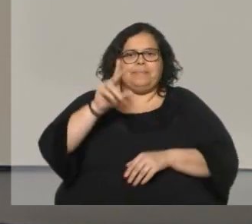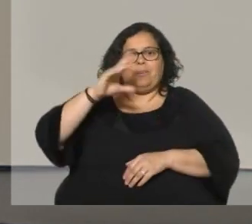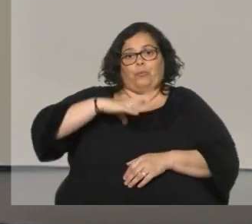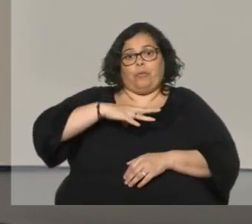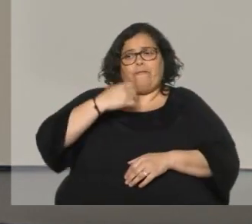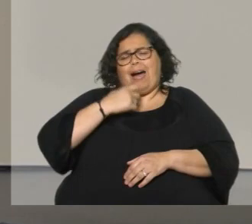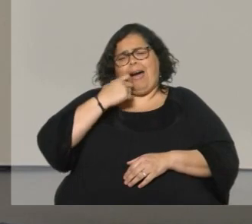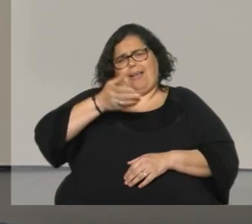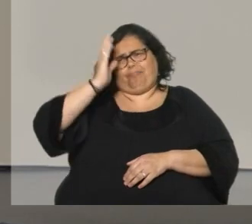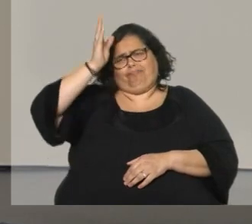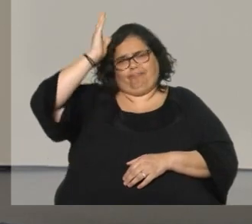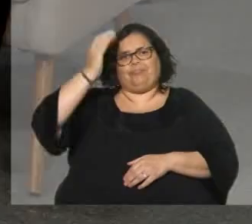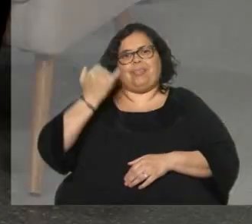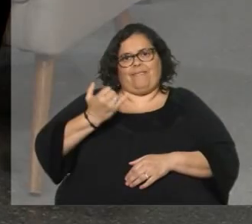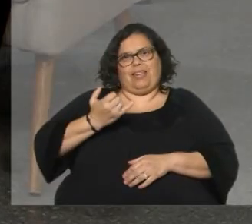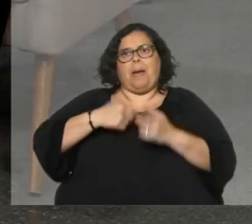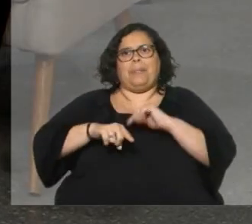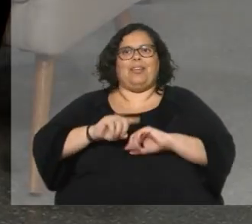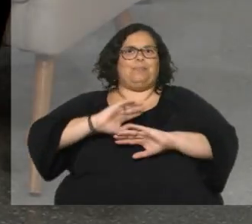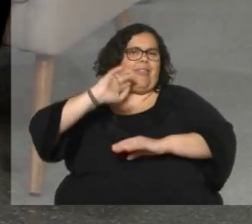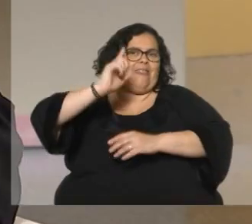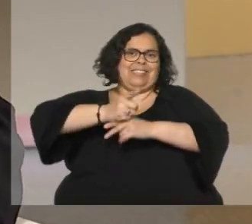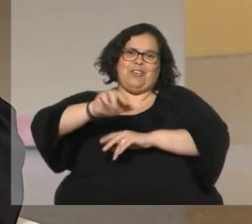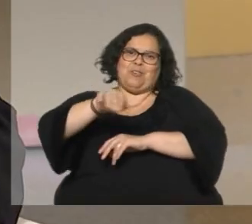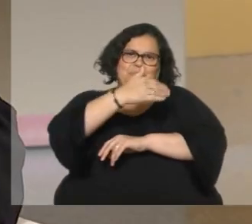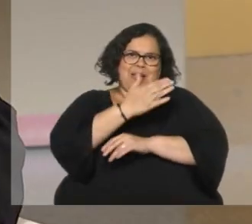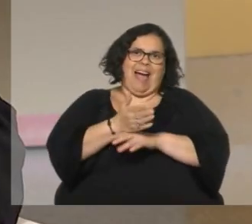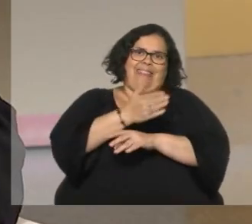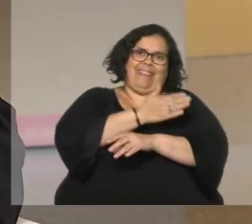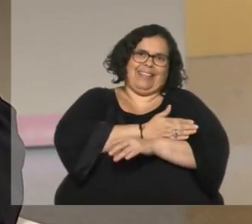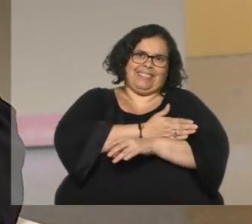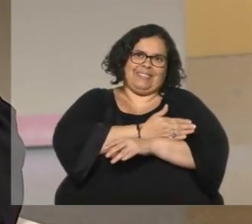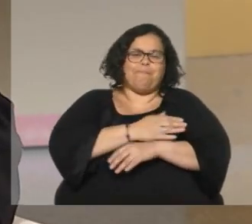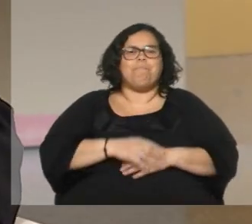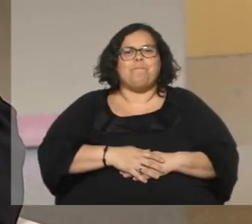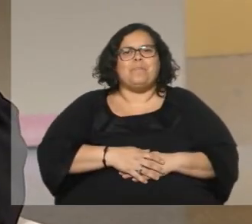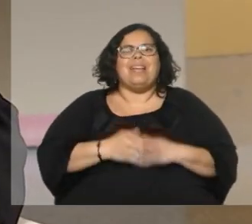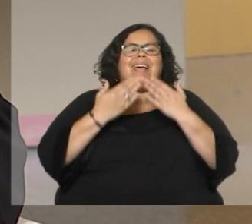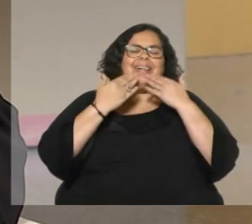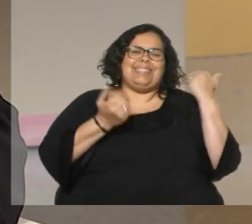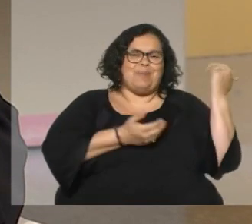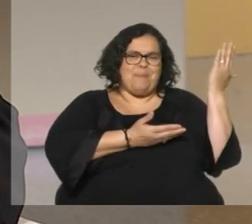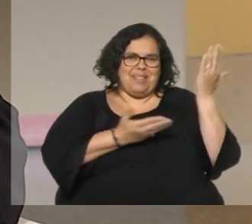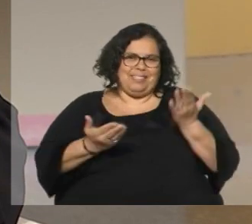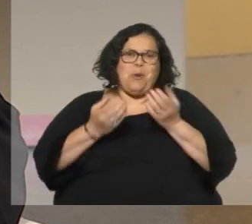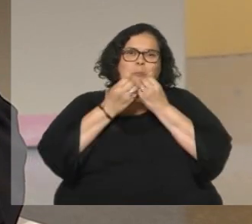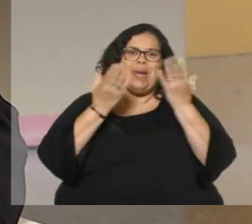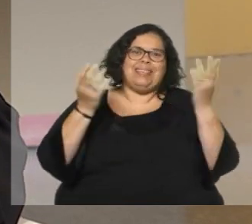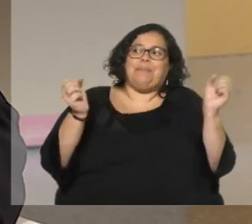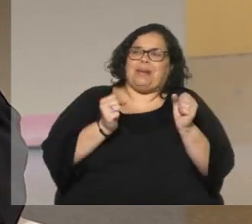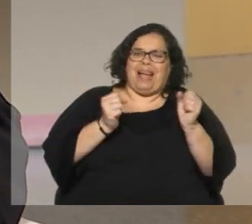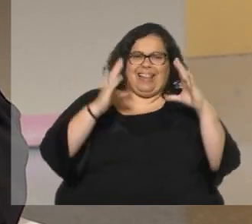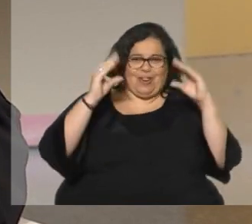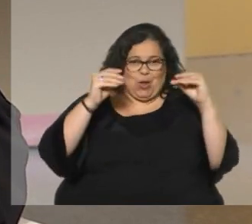quedaba rollo para seguir. ¿Qué tal Javier? Gracias Jorge por la invitación, buenas e invernales noches y bueno sí